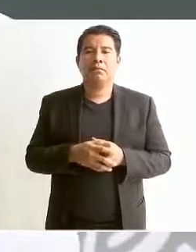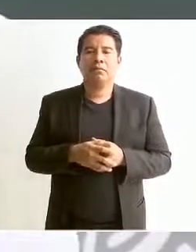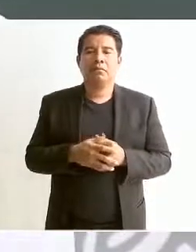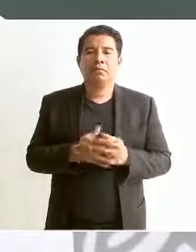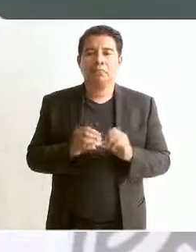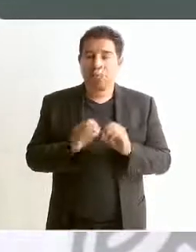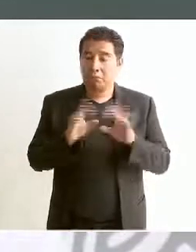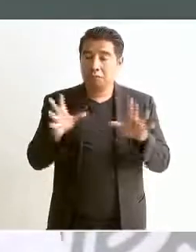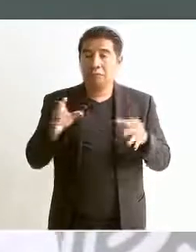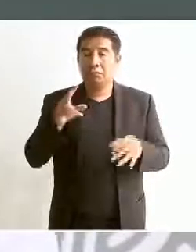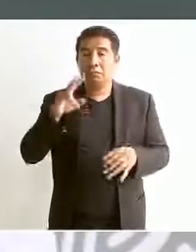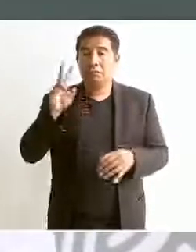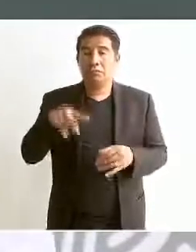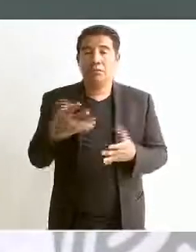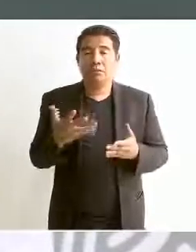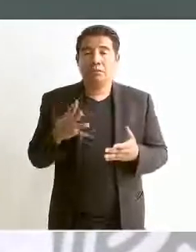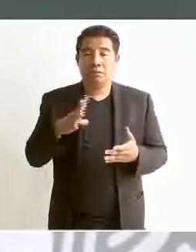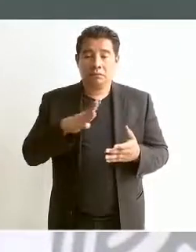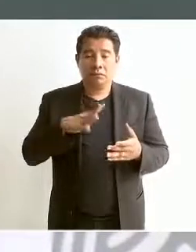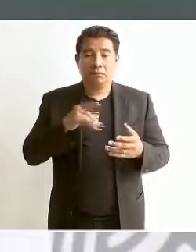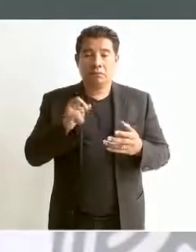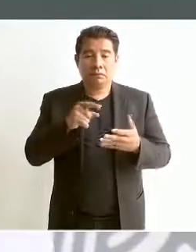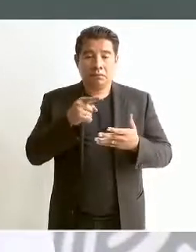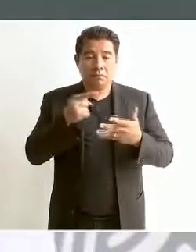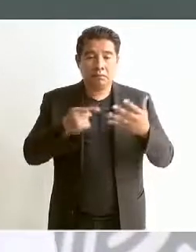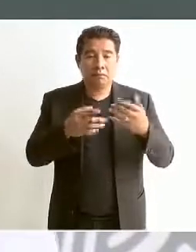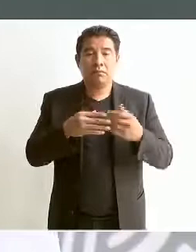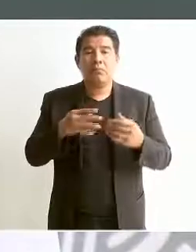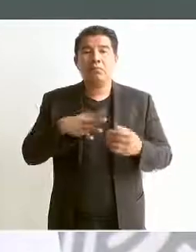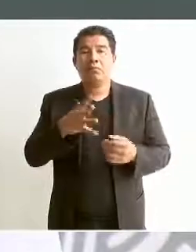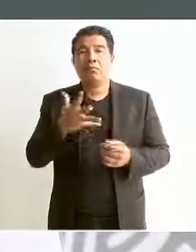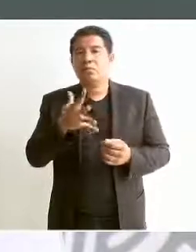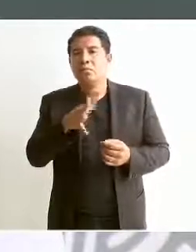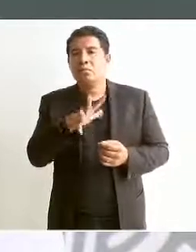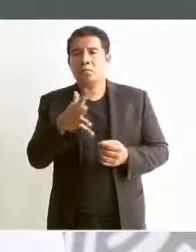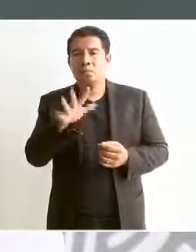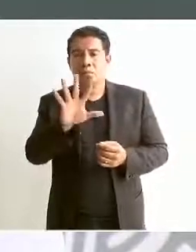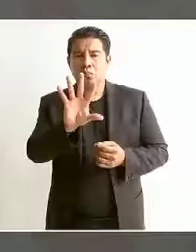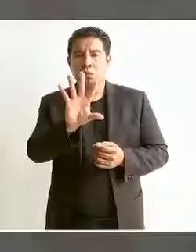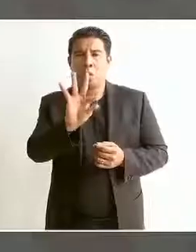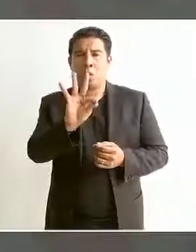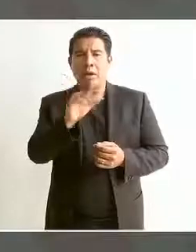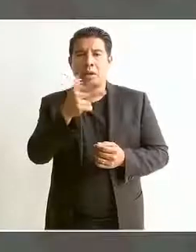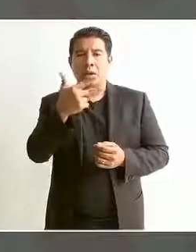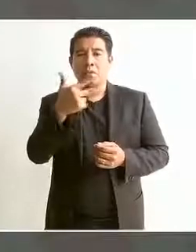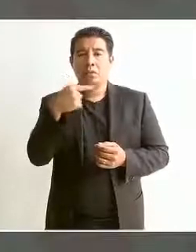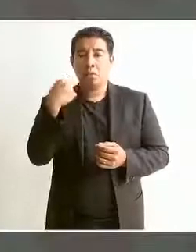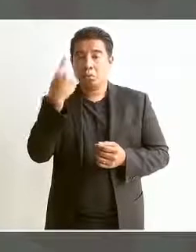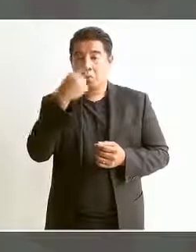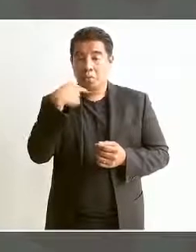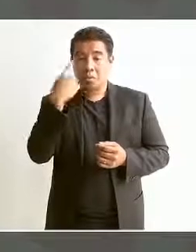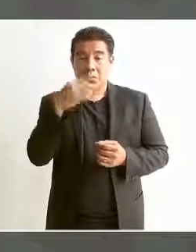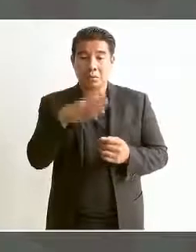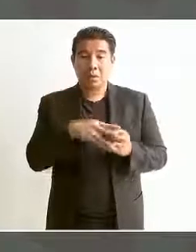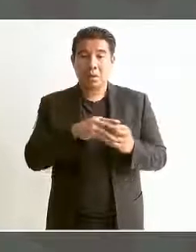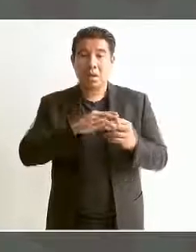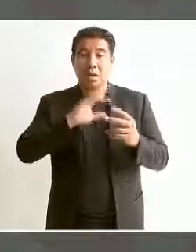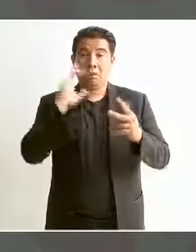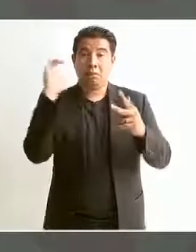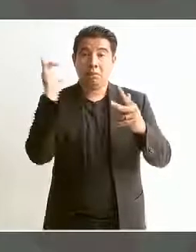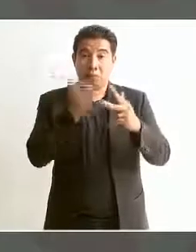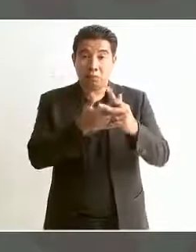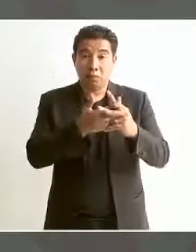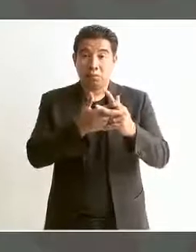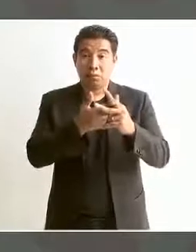cosa decir que llevan 48 horas sin un homicidio.